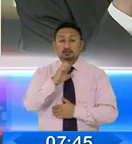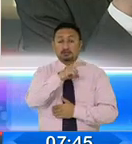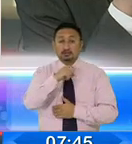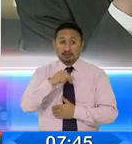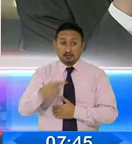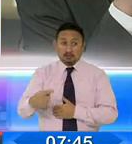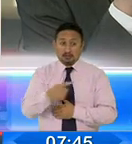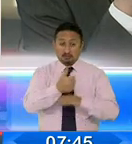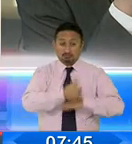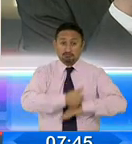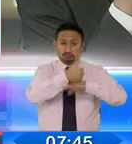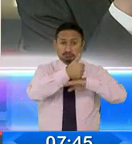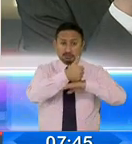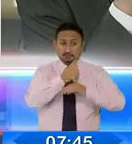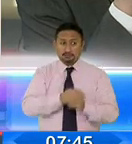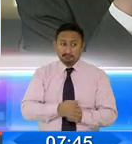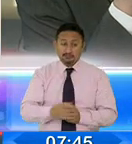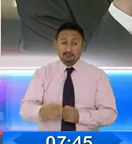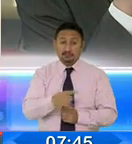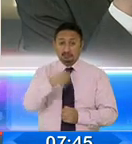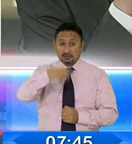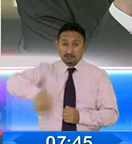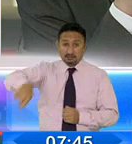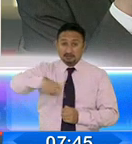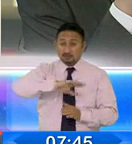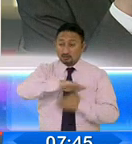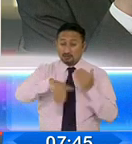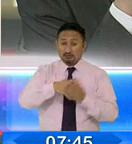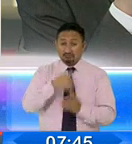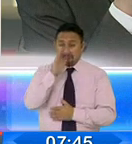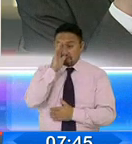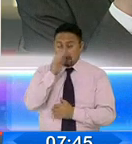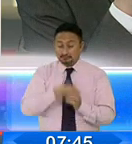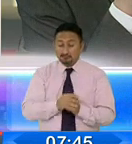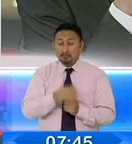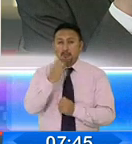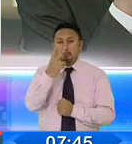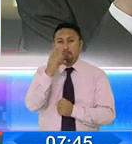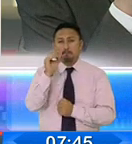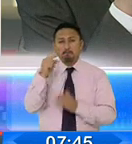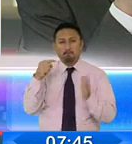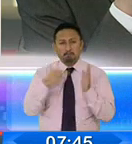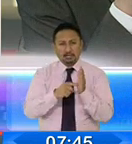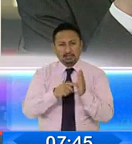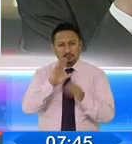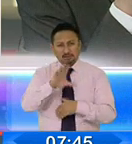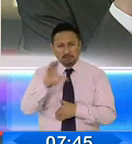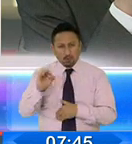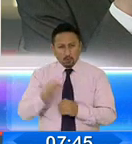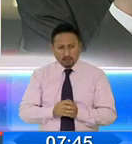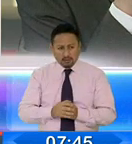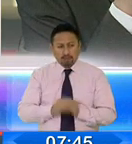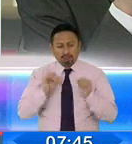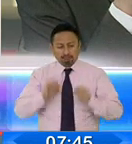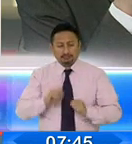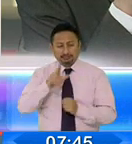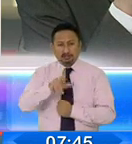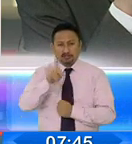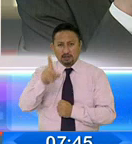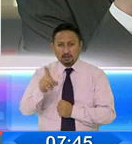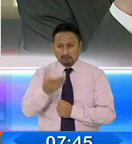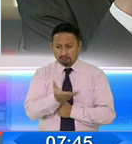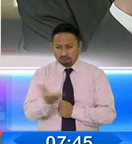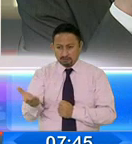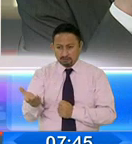Electoral, que es una vil burla que de 20.050 actas disponga a abrirse 31.